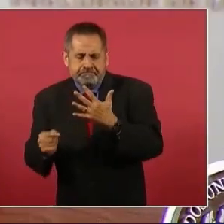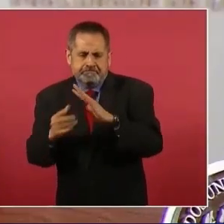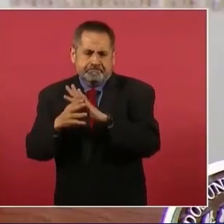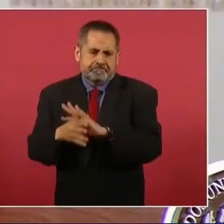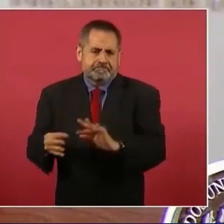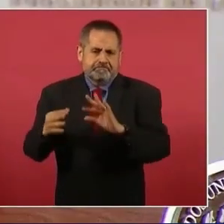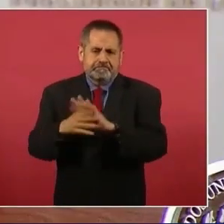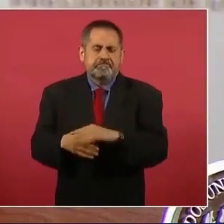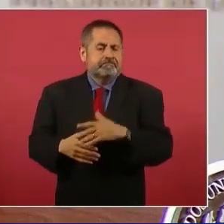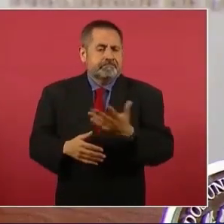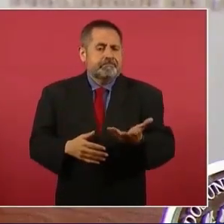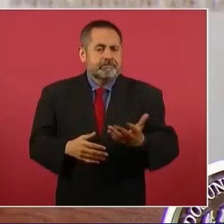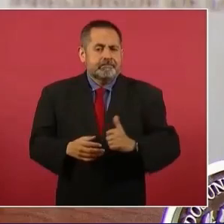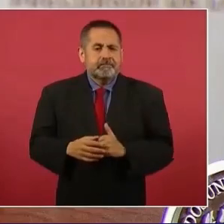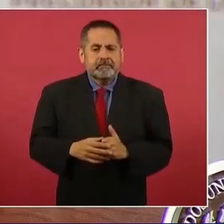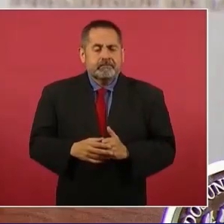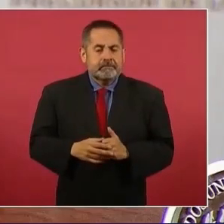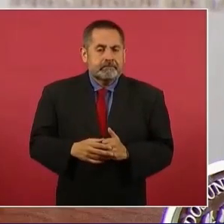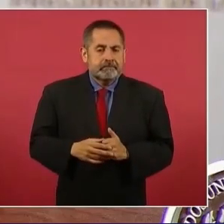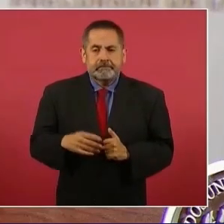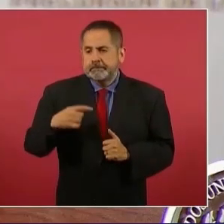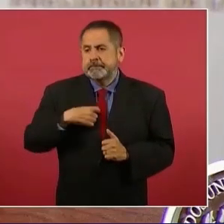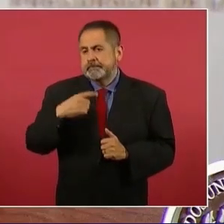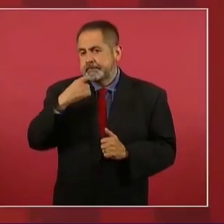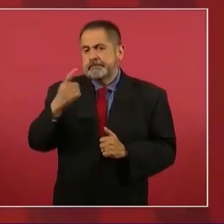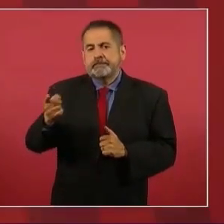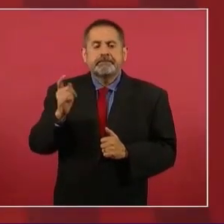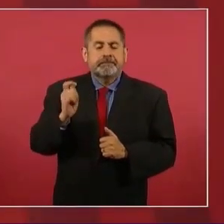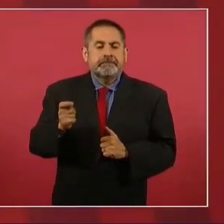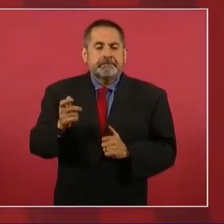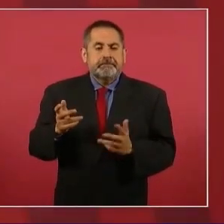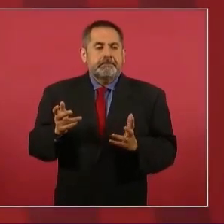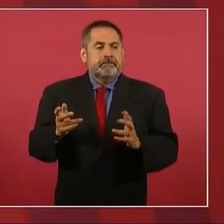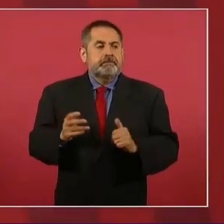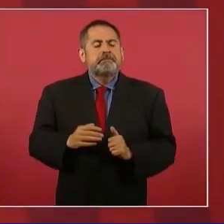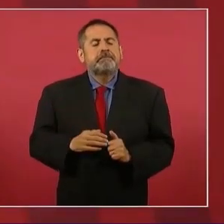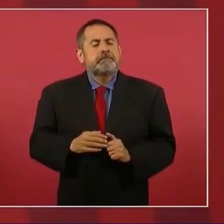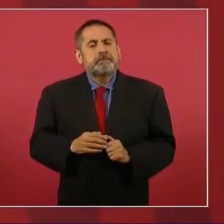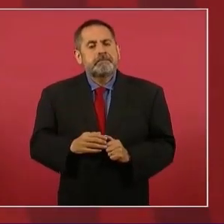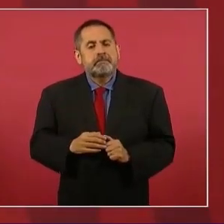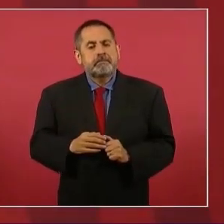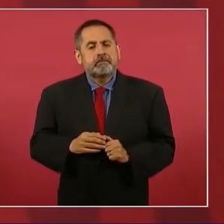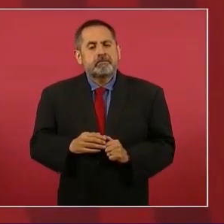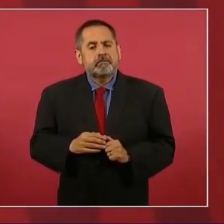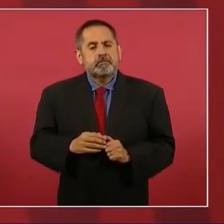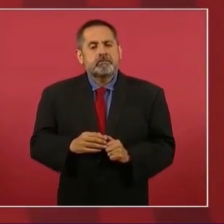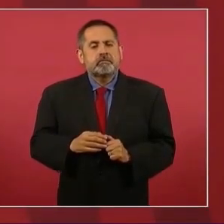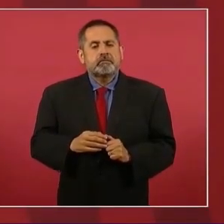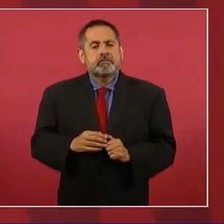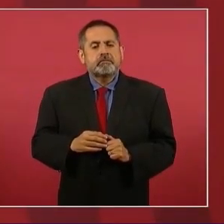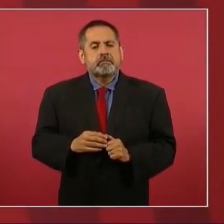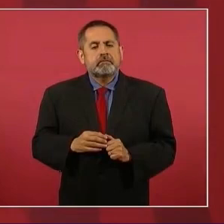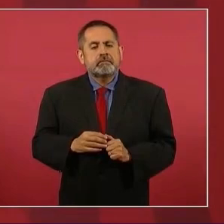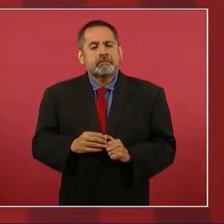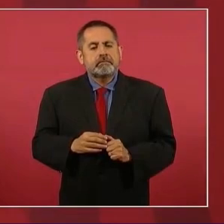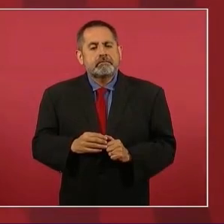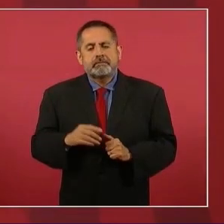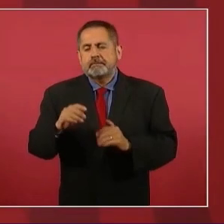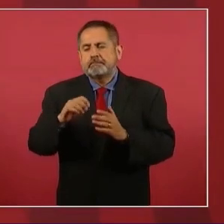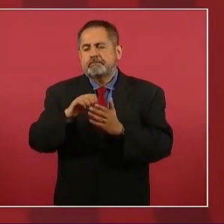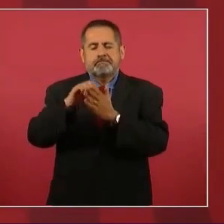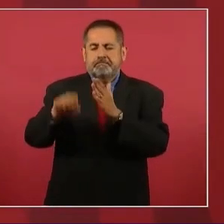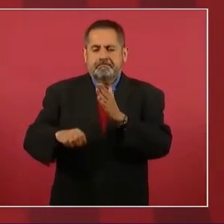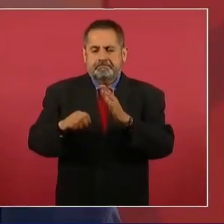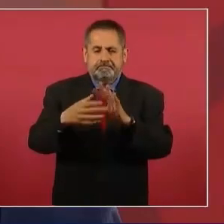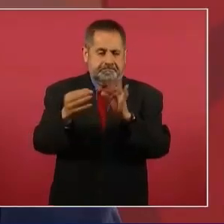Y hablaba yo del ejemplo, por poner el